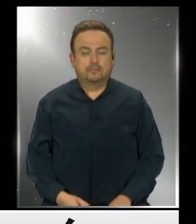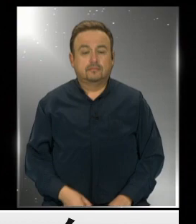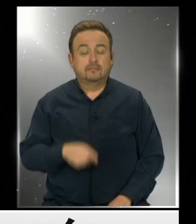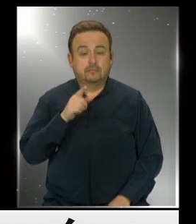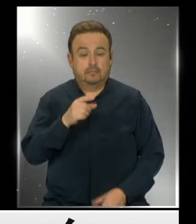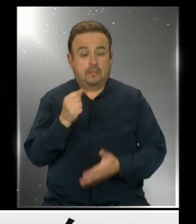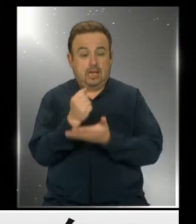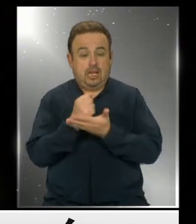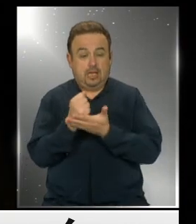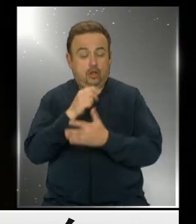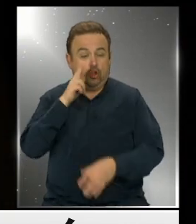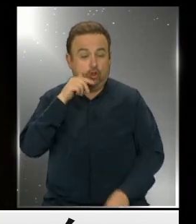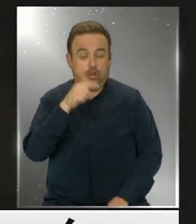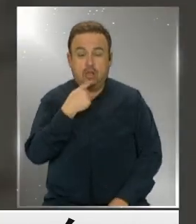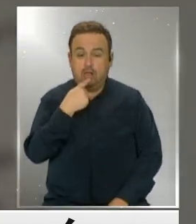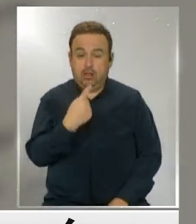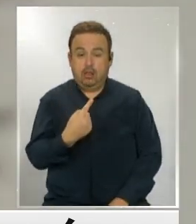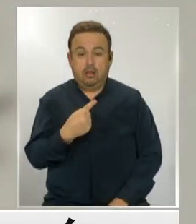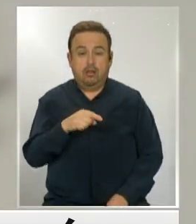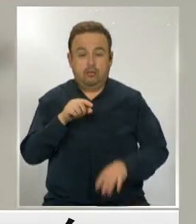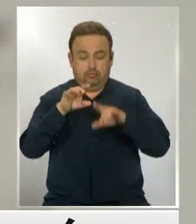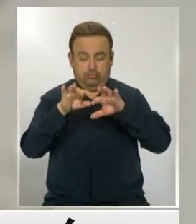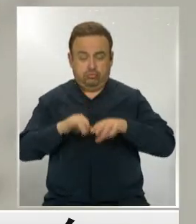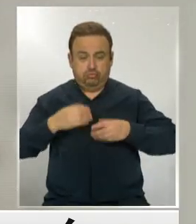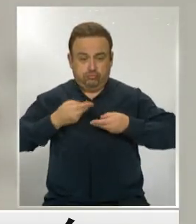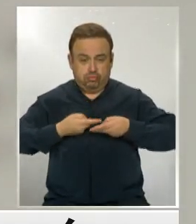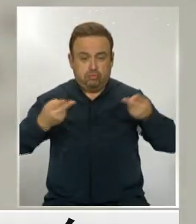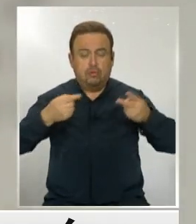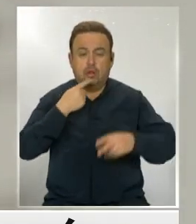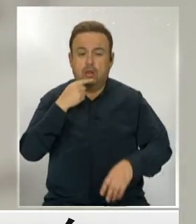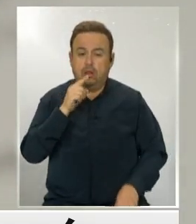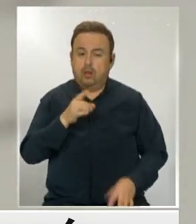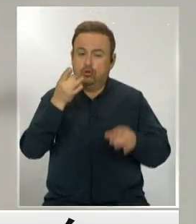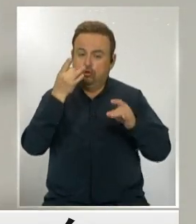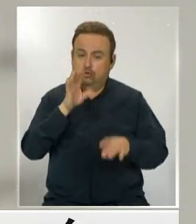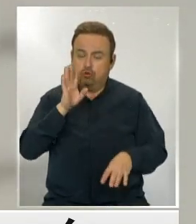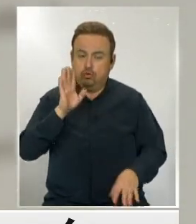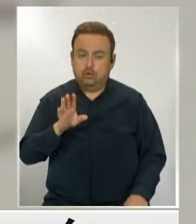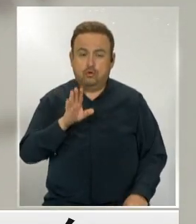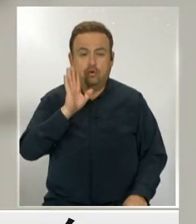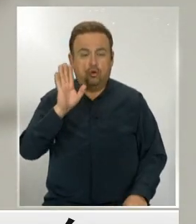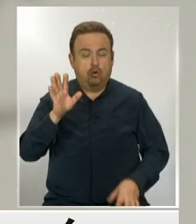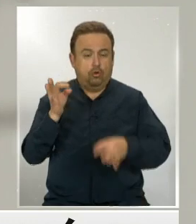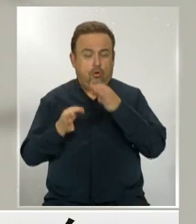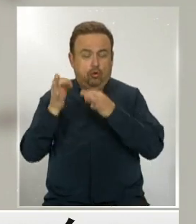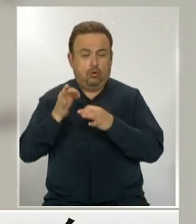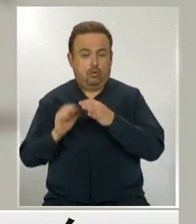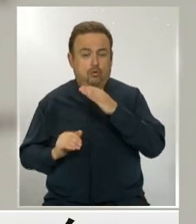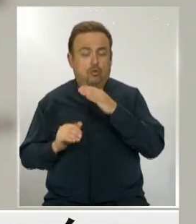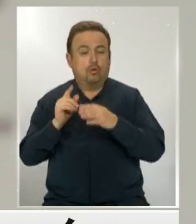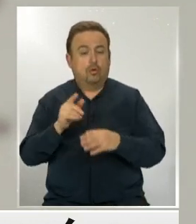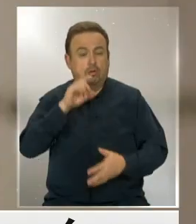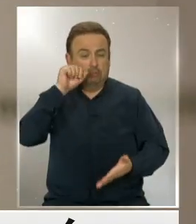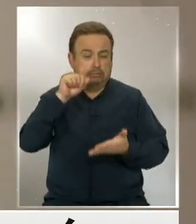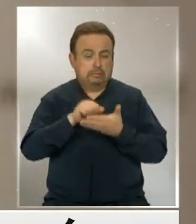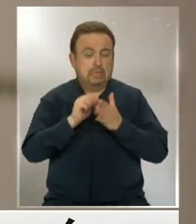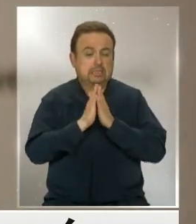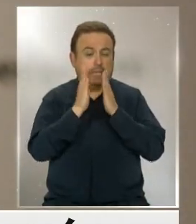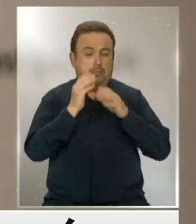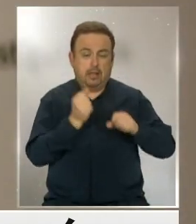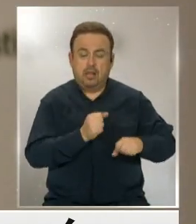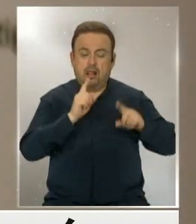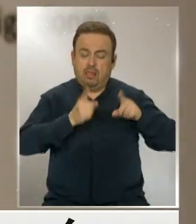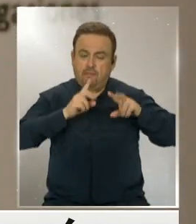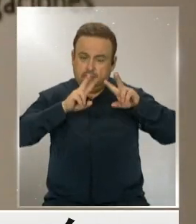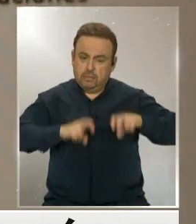La asociación de notarios señaló por medio de un comunicado que es facultad exclusiva de la Ilustrísima Corte de Apelaciones de San Miguel investigar